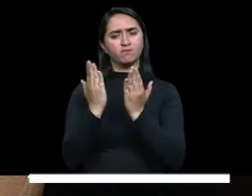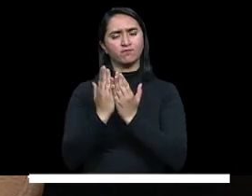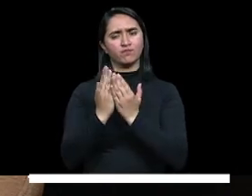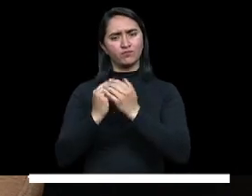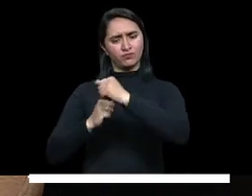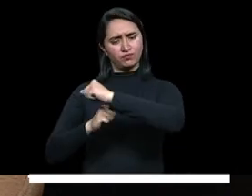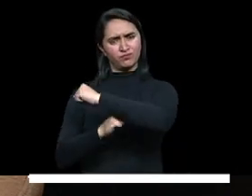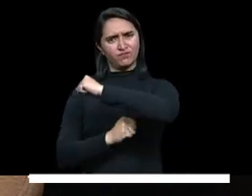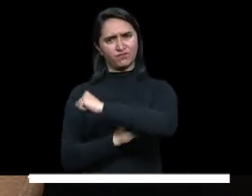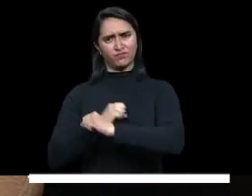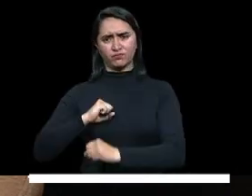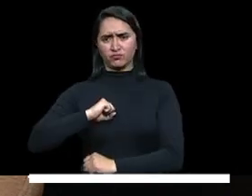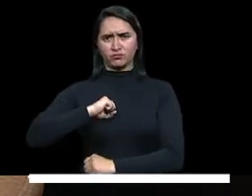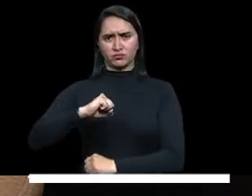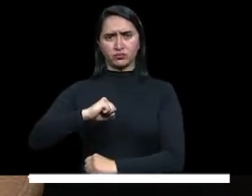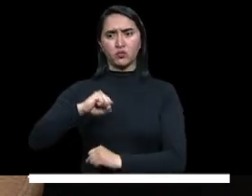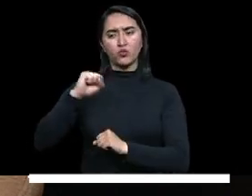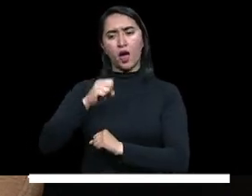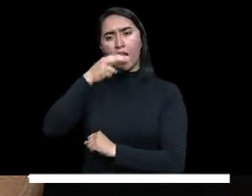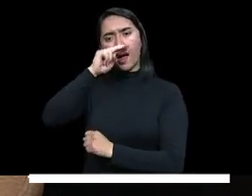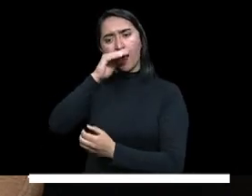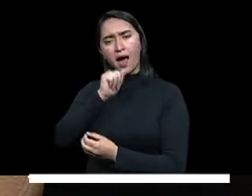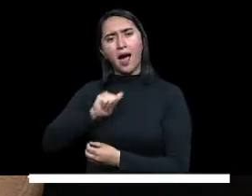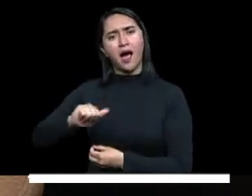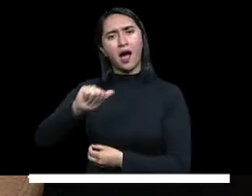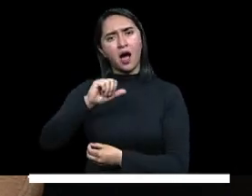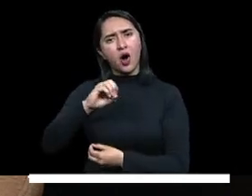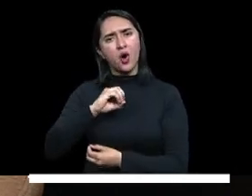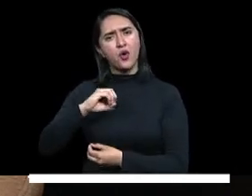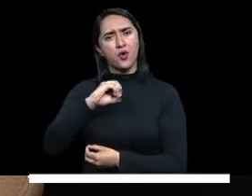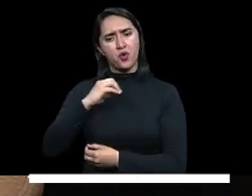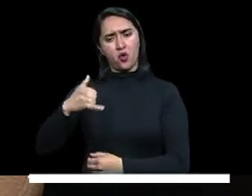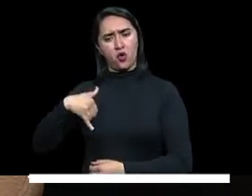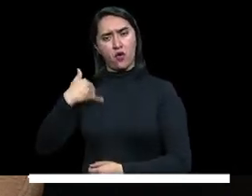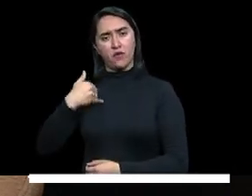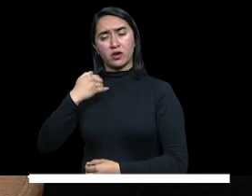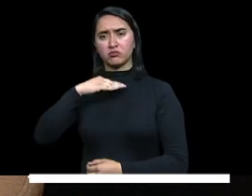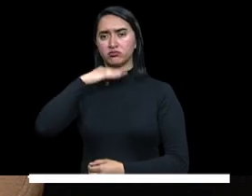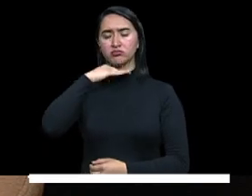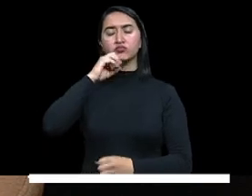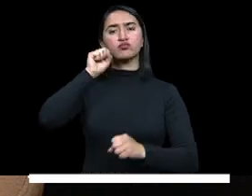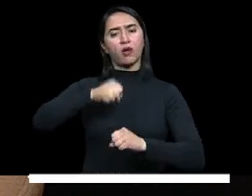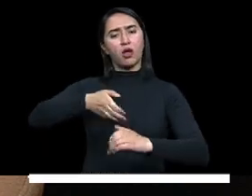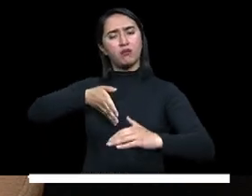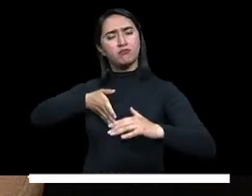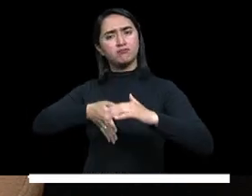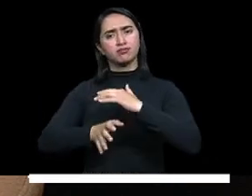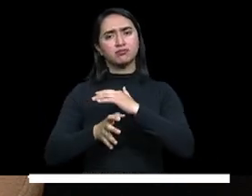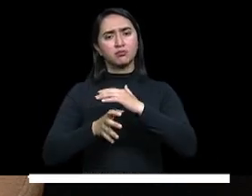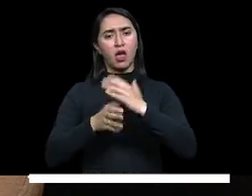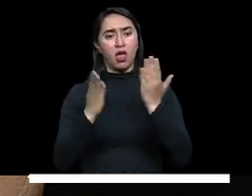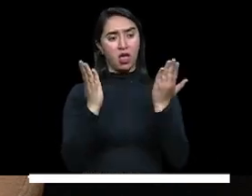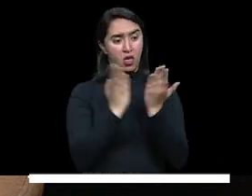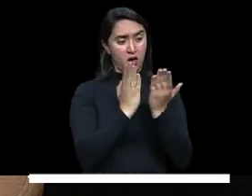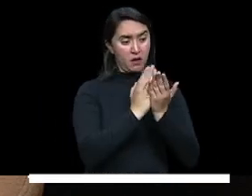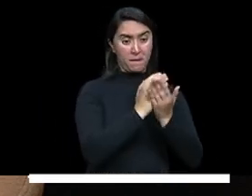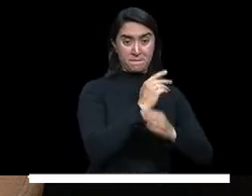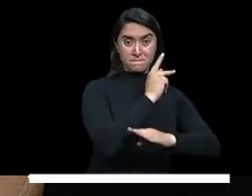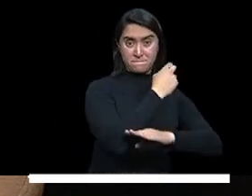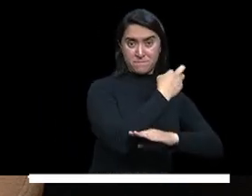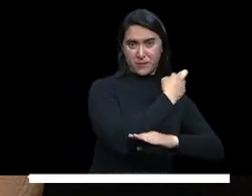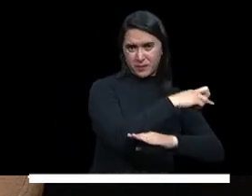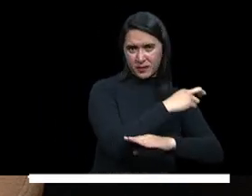que niños, niñas, jóvenes y adolescentes puedan acceder desde la educación inicial hasta la educación superior